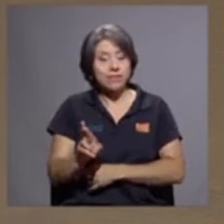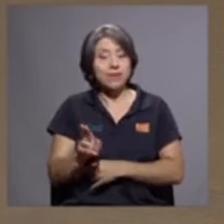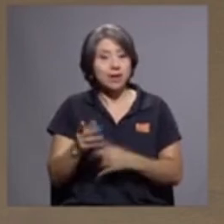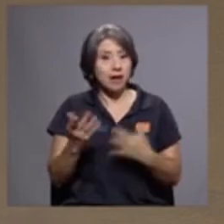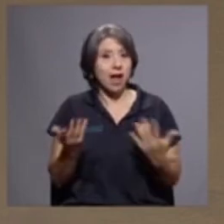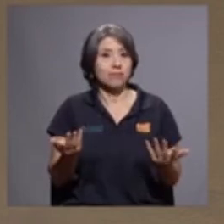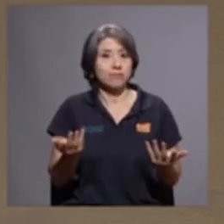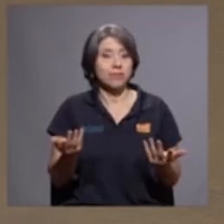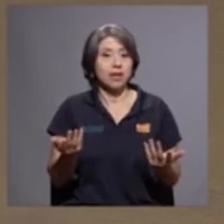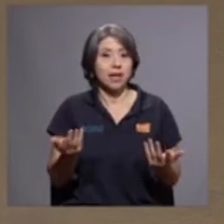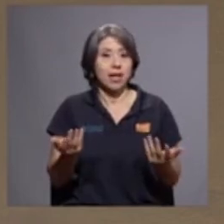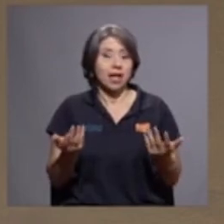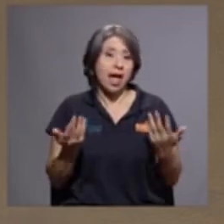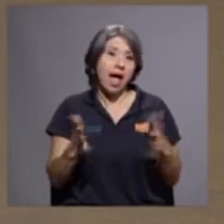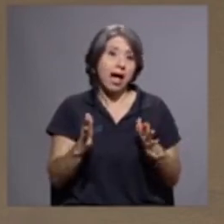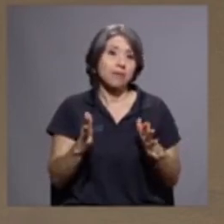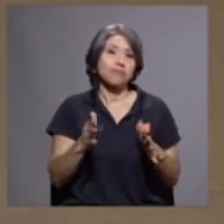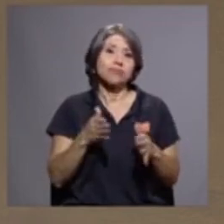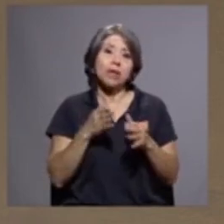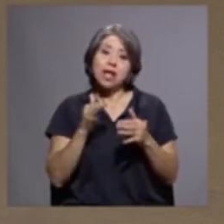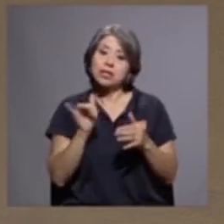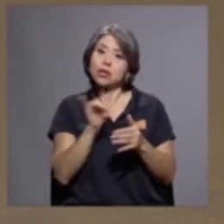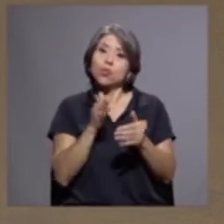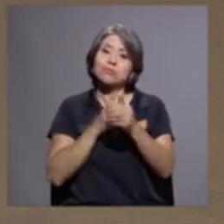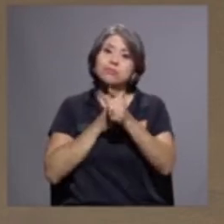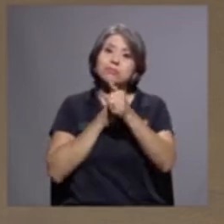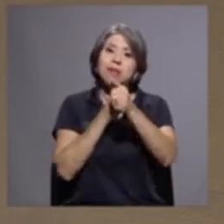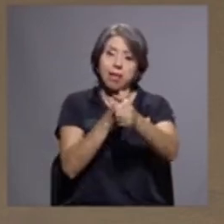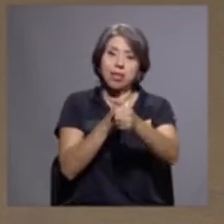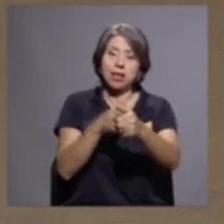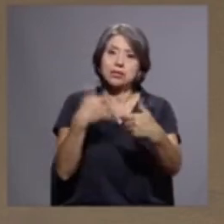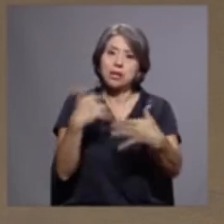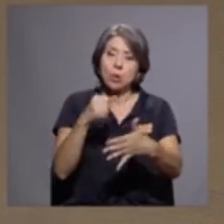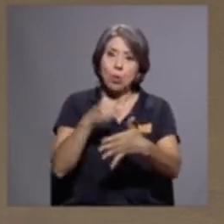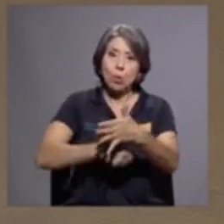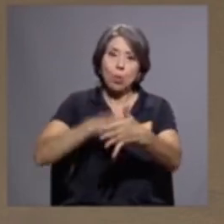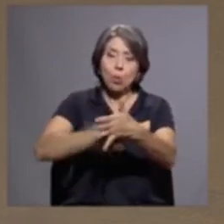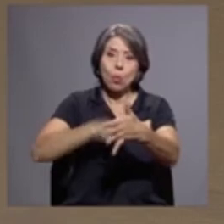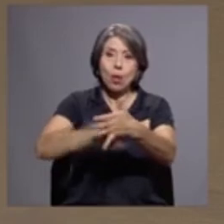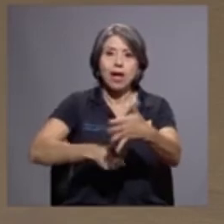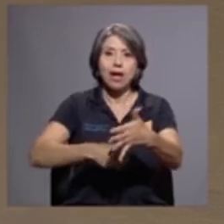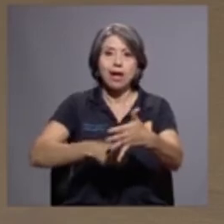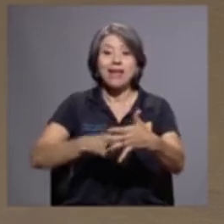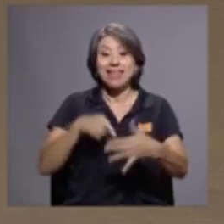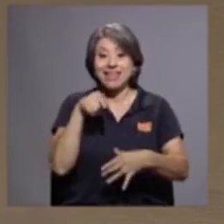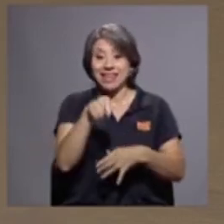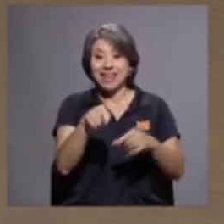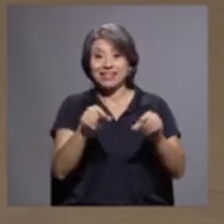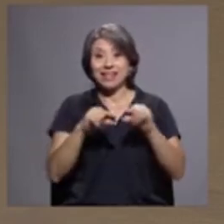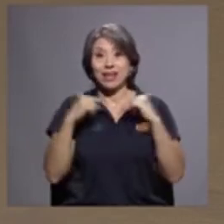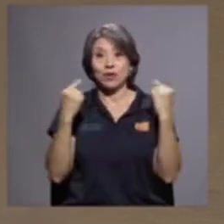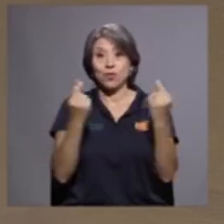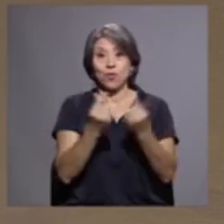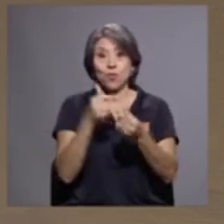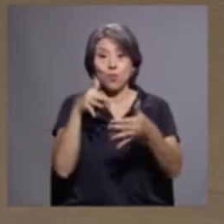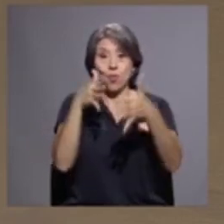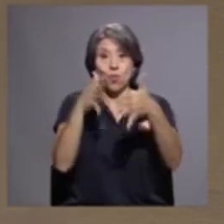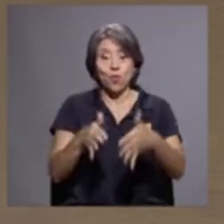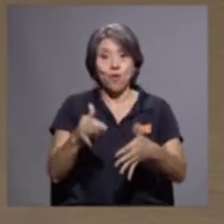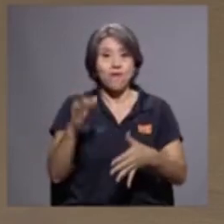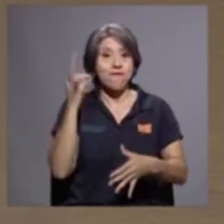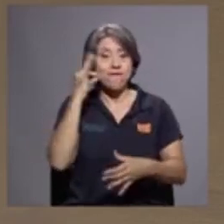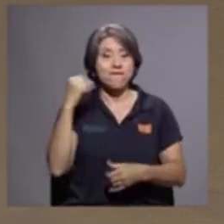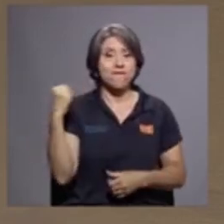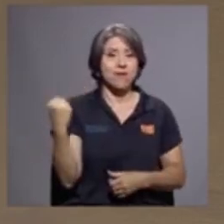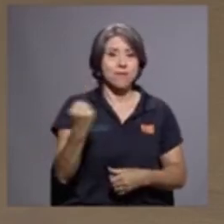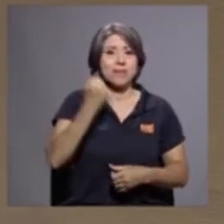algún modo, un liderazgo y también han levantado la mano y reconocer en este movimiento, el movimiento feminista,